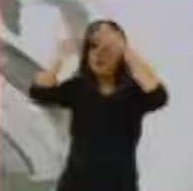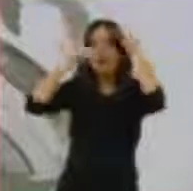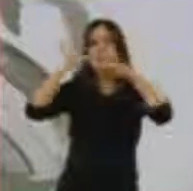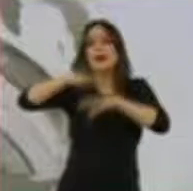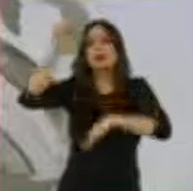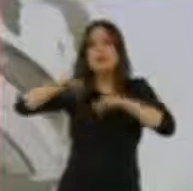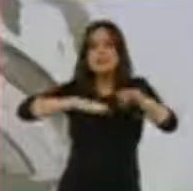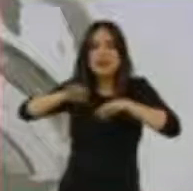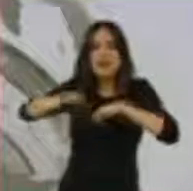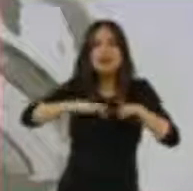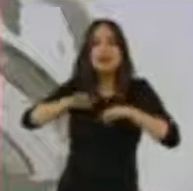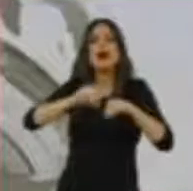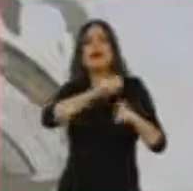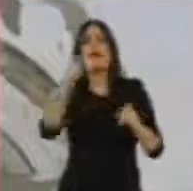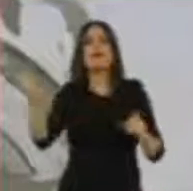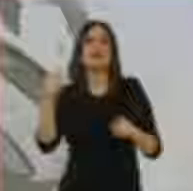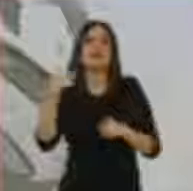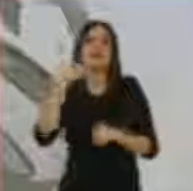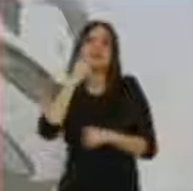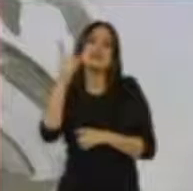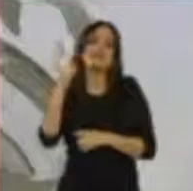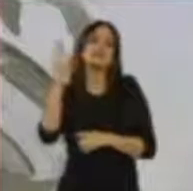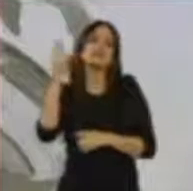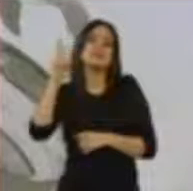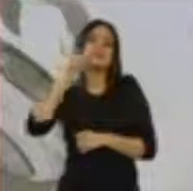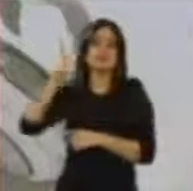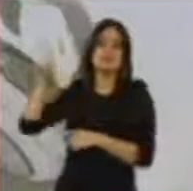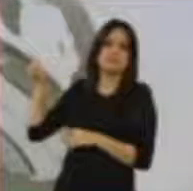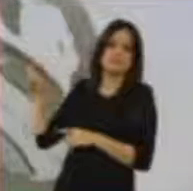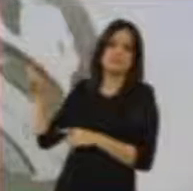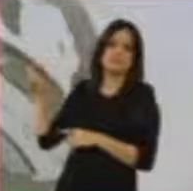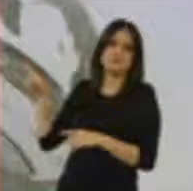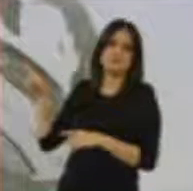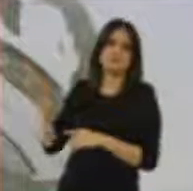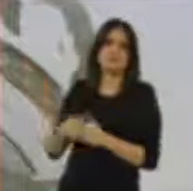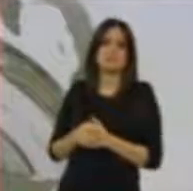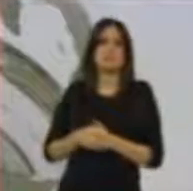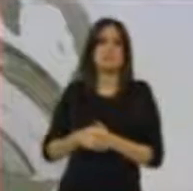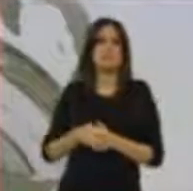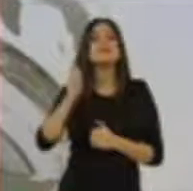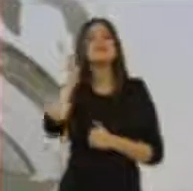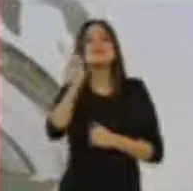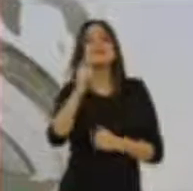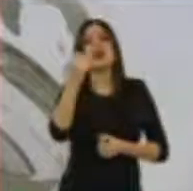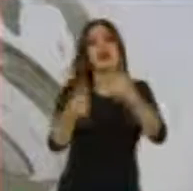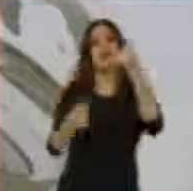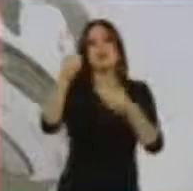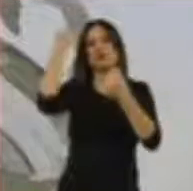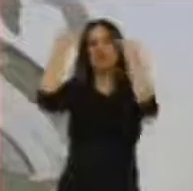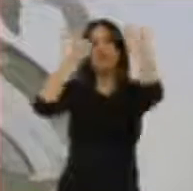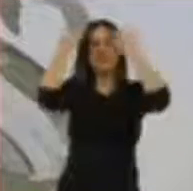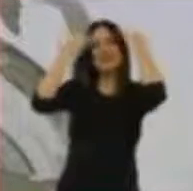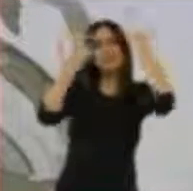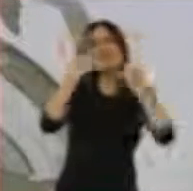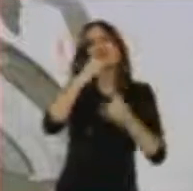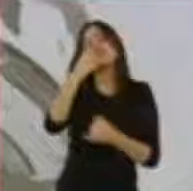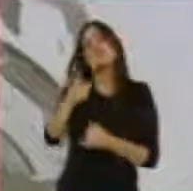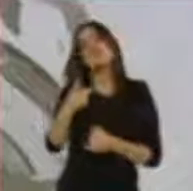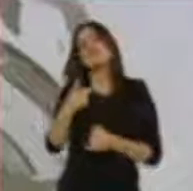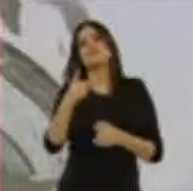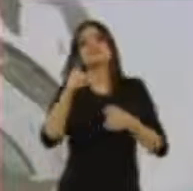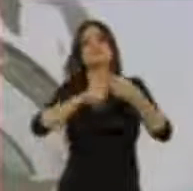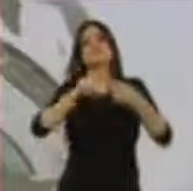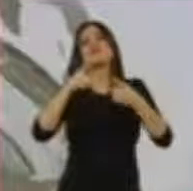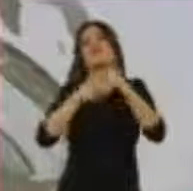las desventajas como veremos en el siguiente gráfico pues son los prejuicios en algún sentido históricos que ya